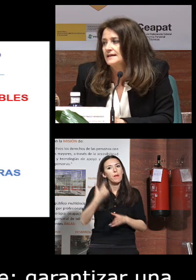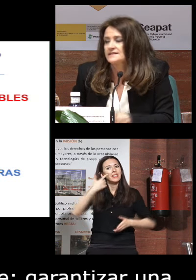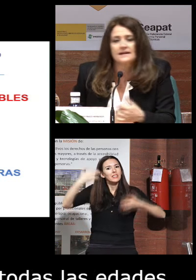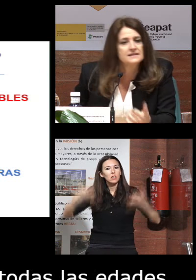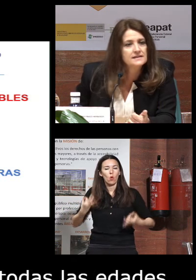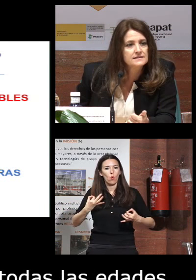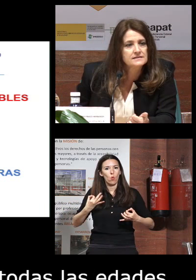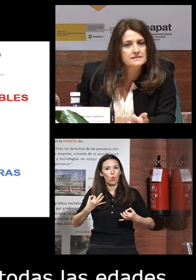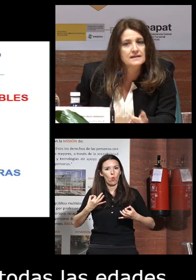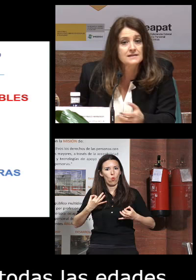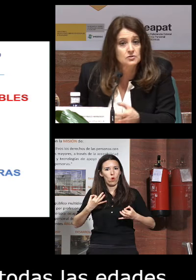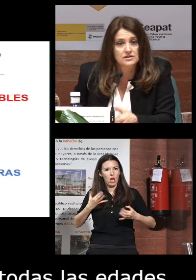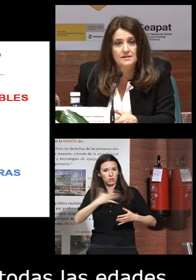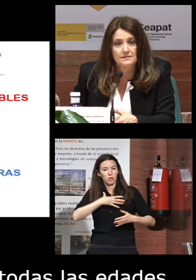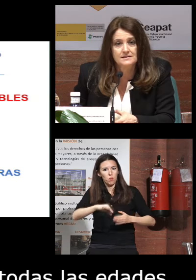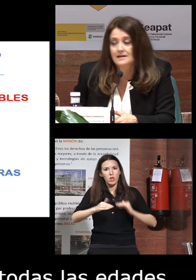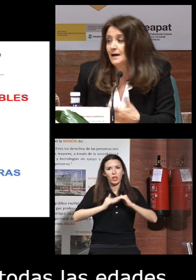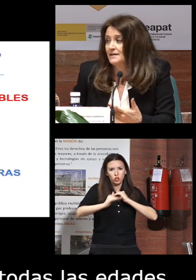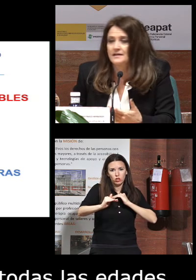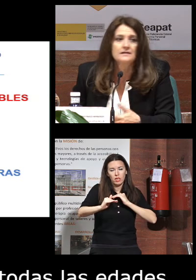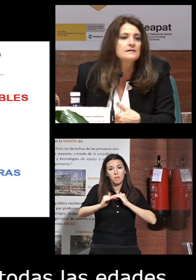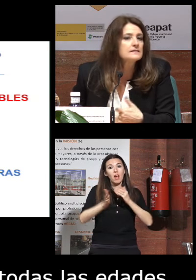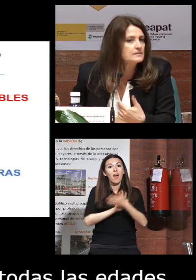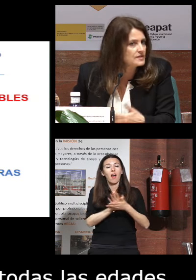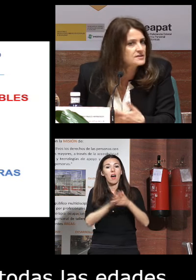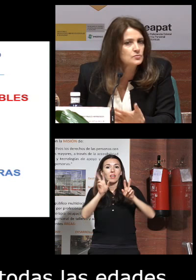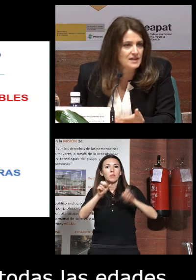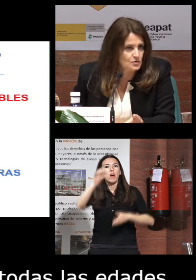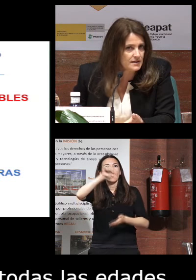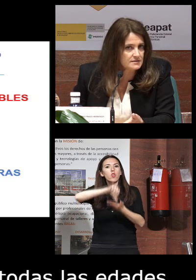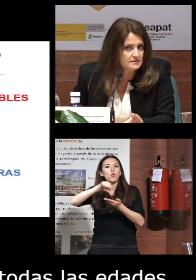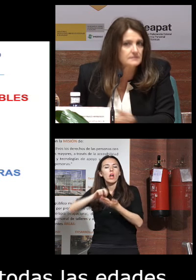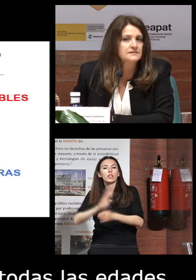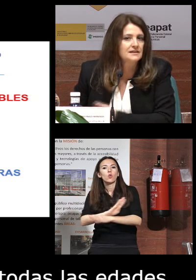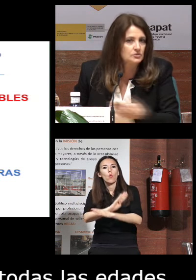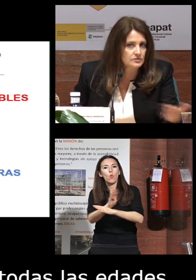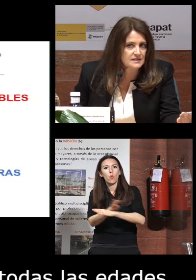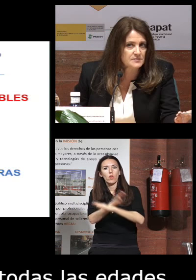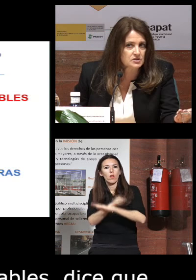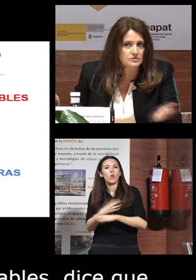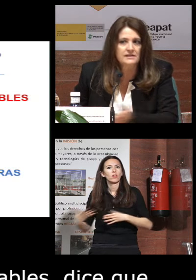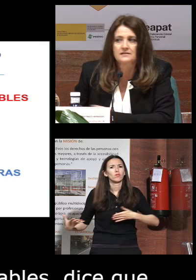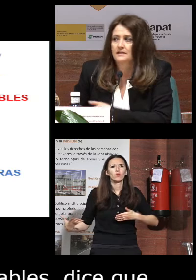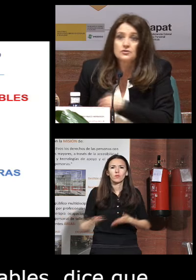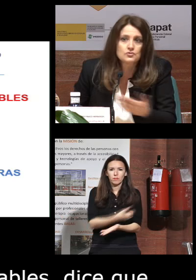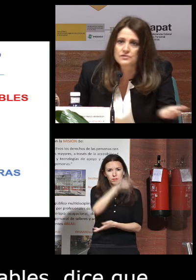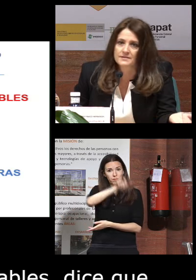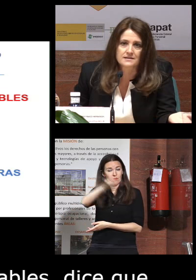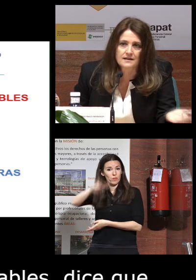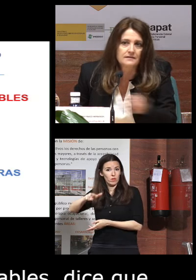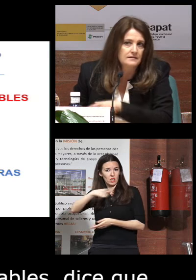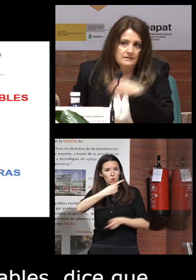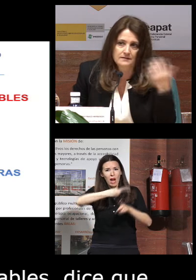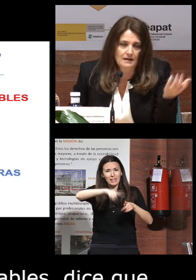que sean resilientes que sean sostenibles habla de ciudades cuidadoras de todas las personas en su